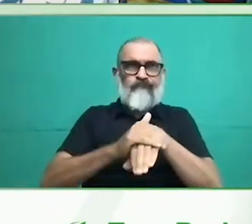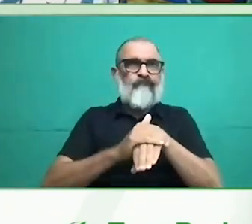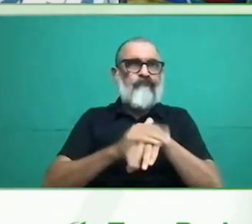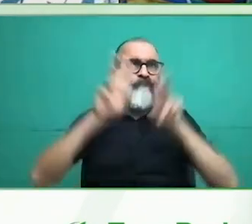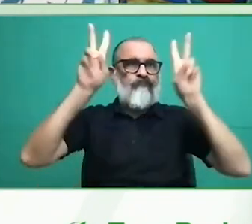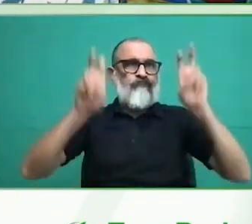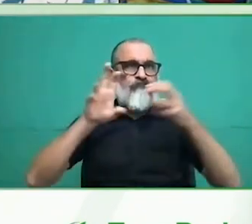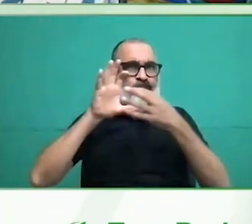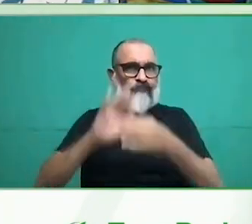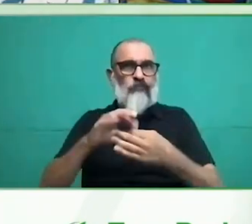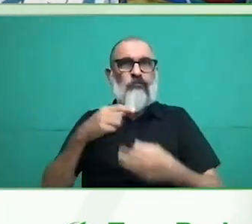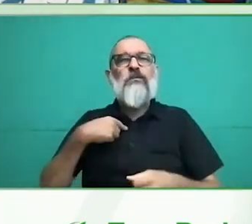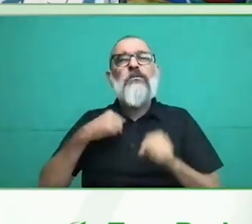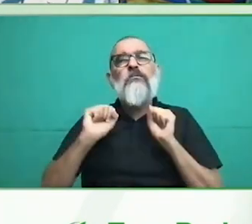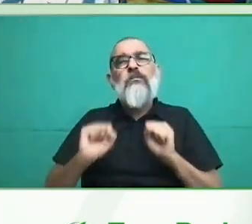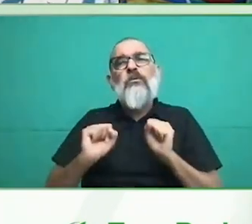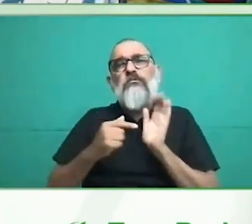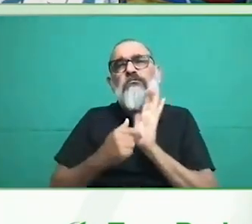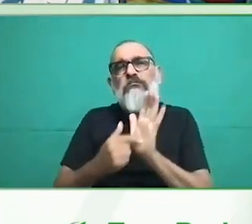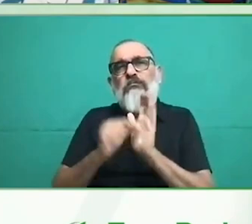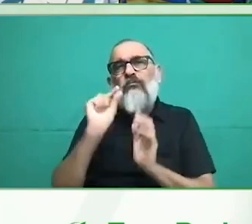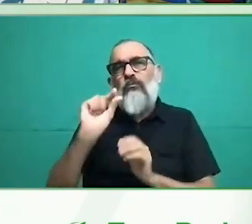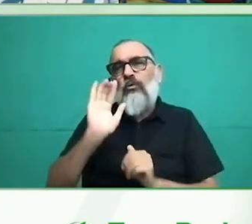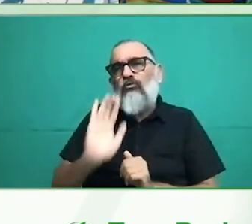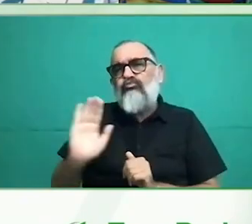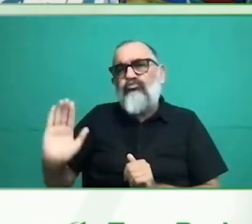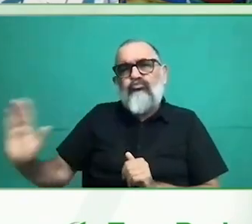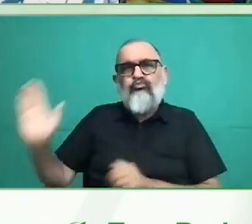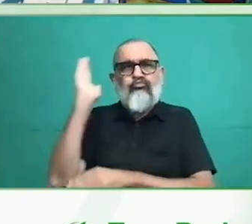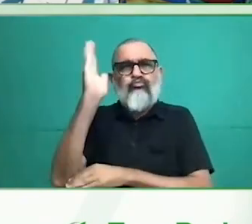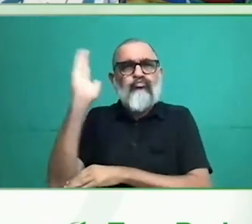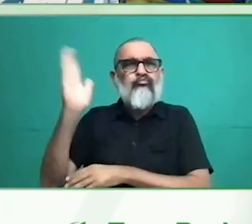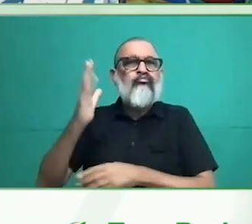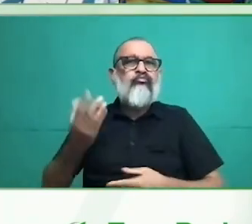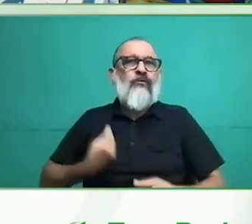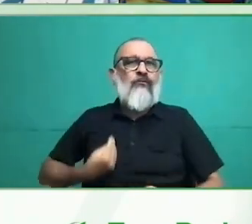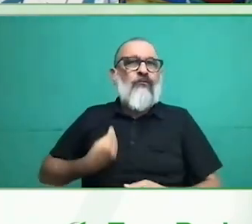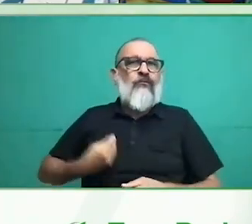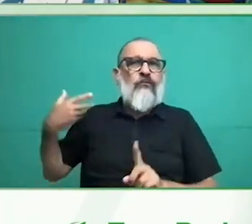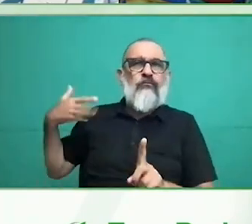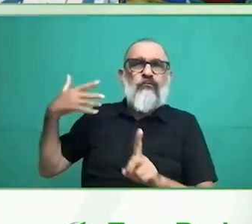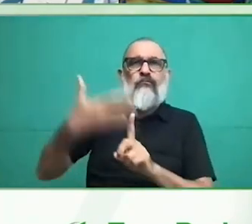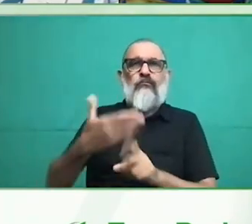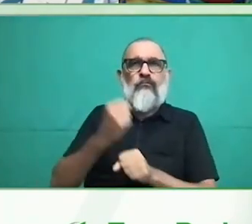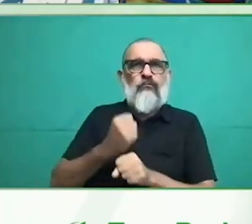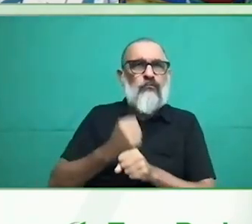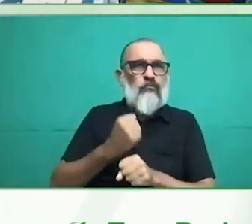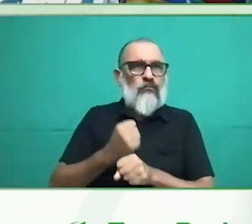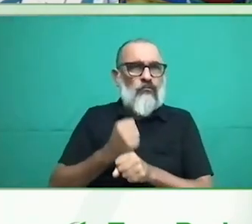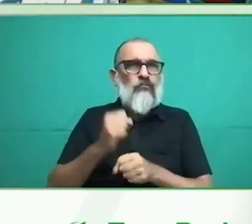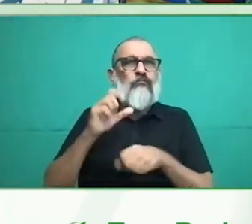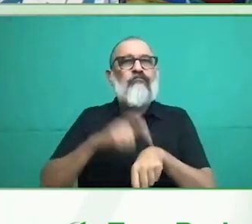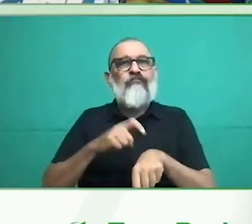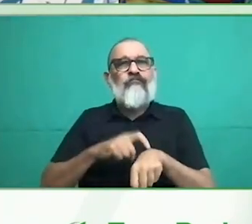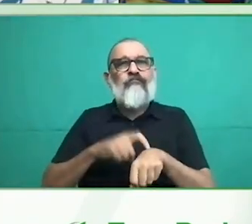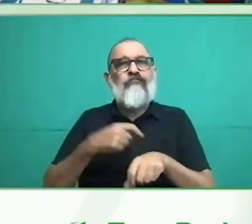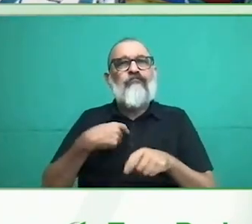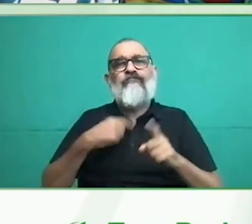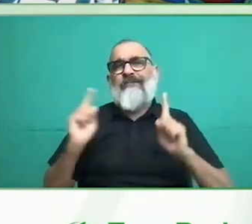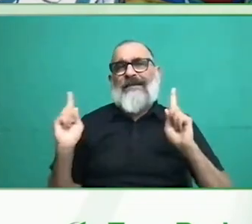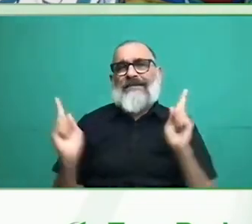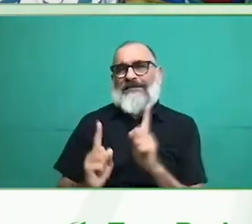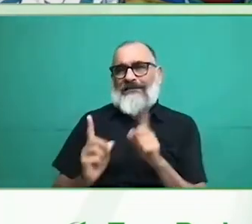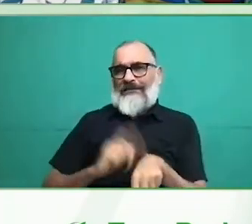A mi derecha está Rita Romanoski, quien nos va a contar un poco de la